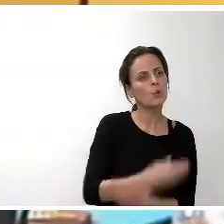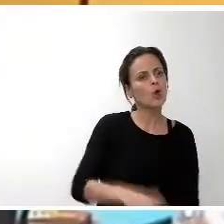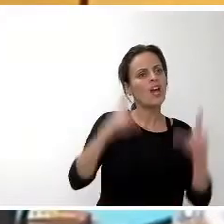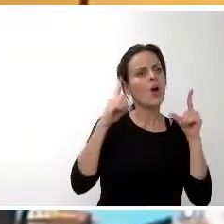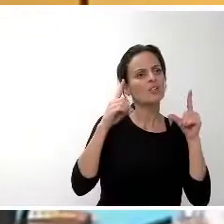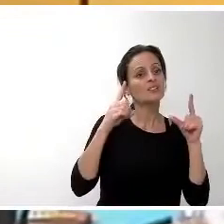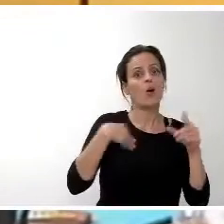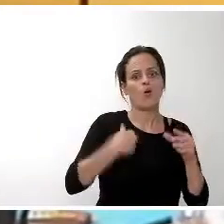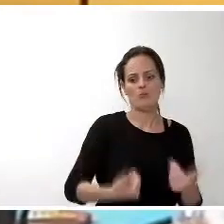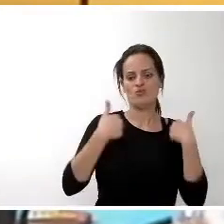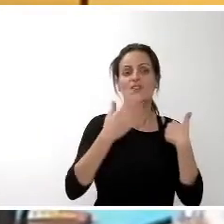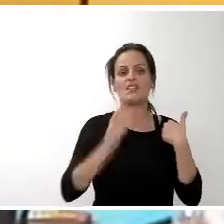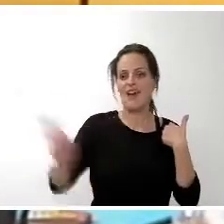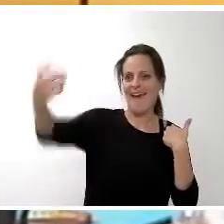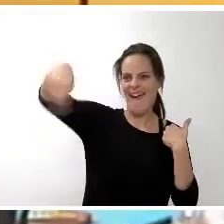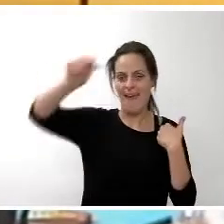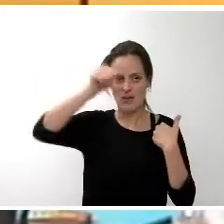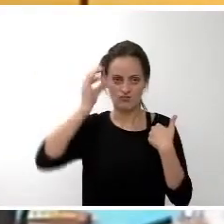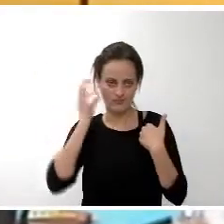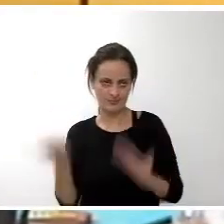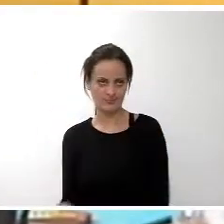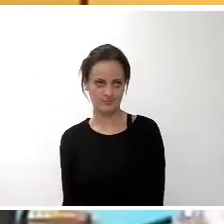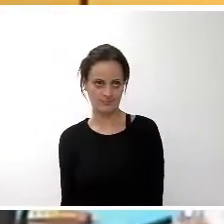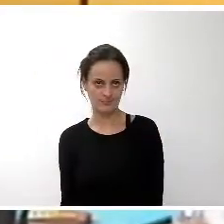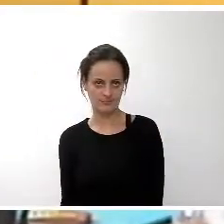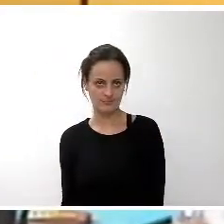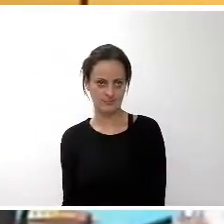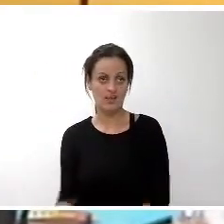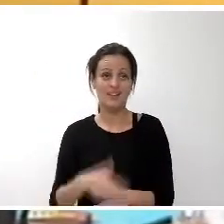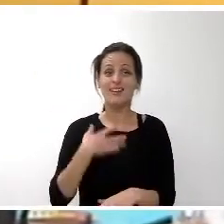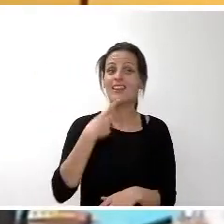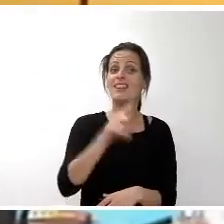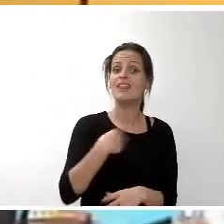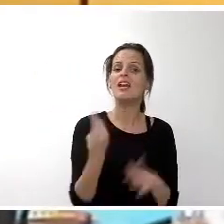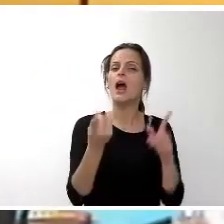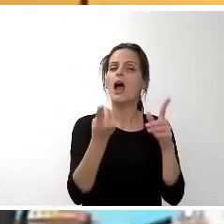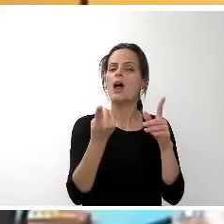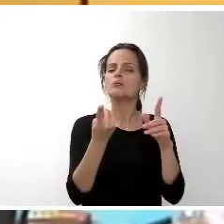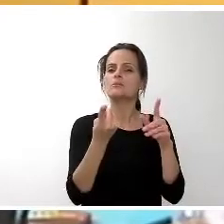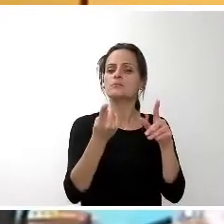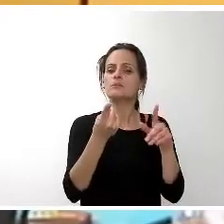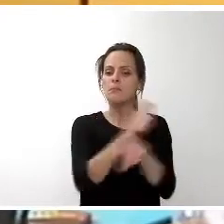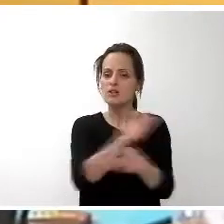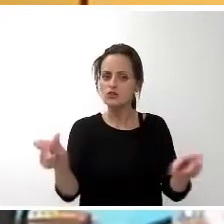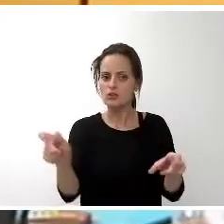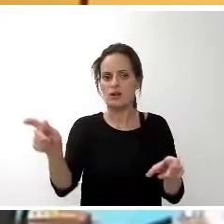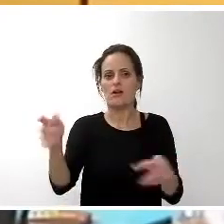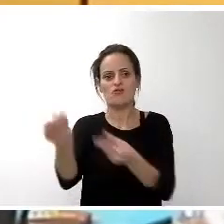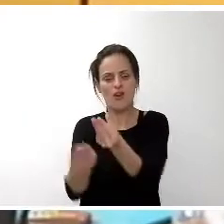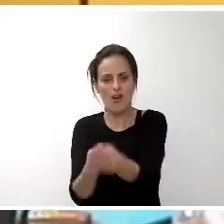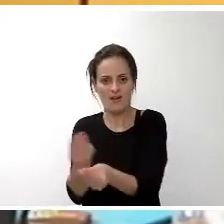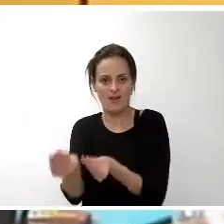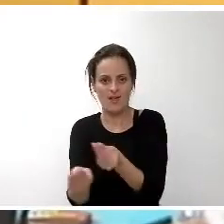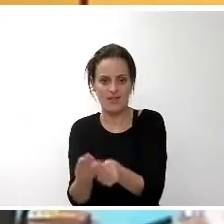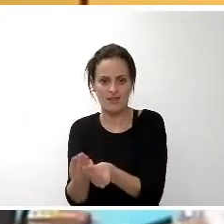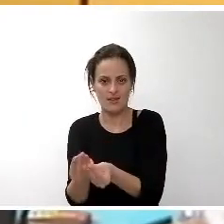ellos y por ellas, por esa ciudadanía organizada que trabaja codo a codo